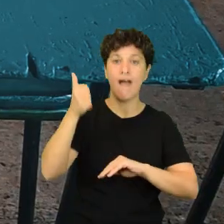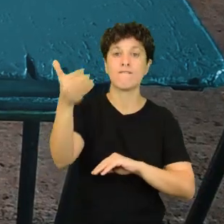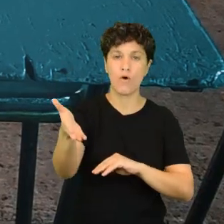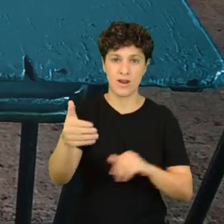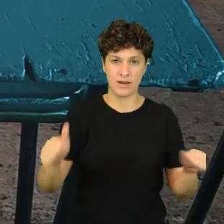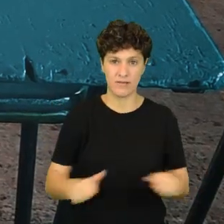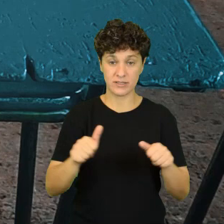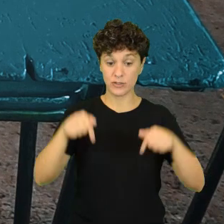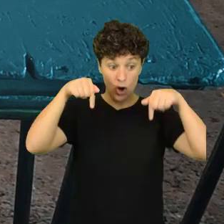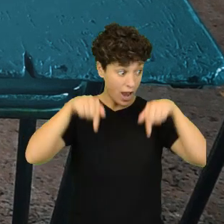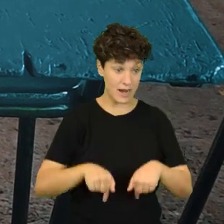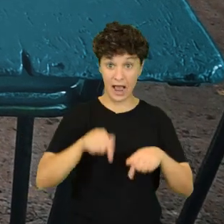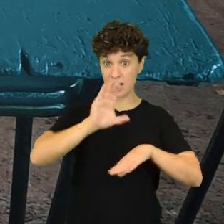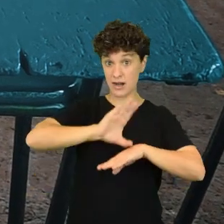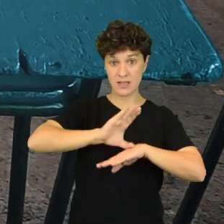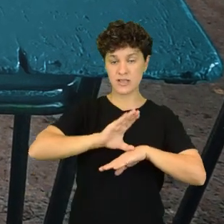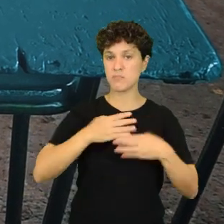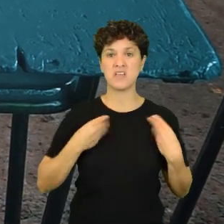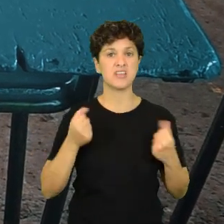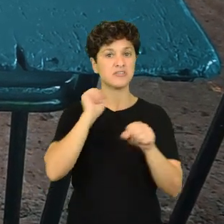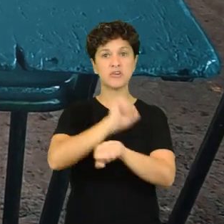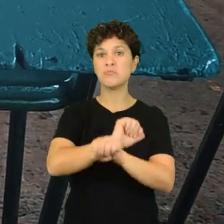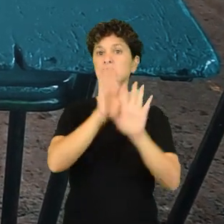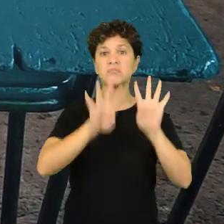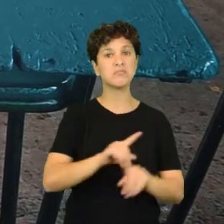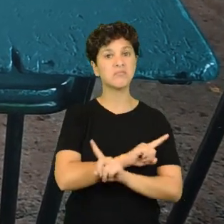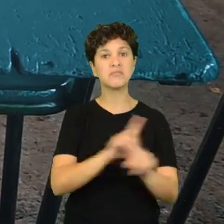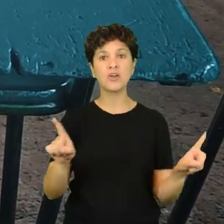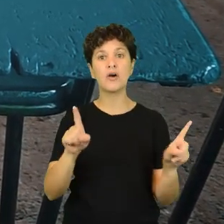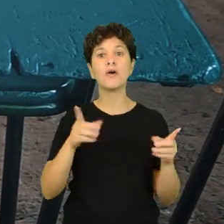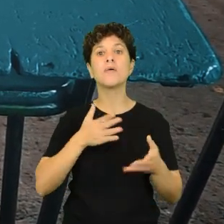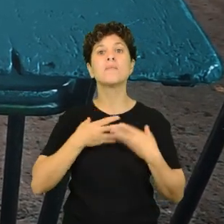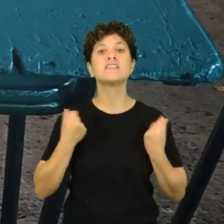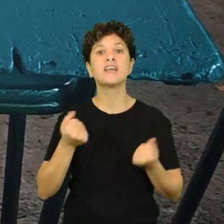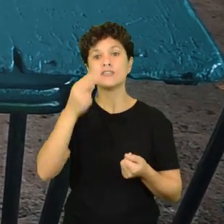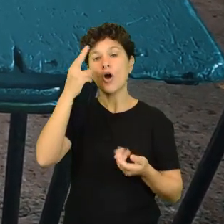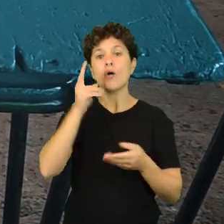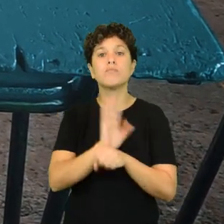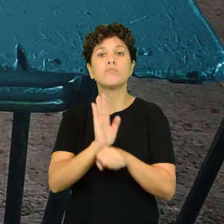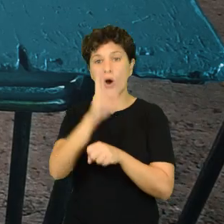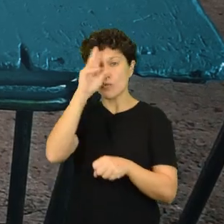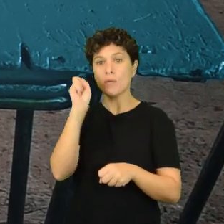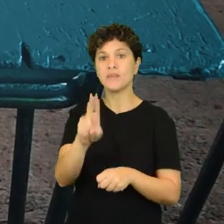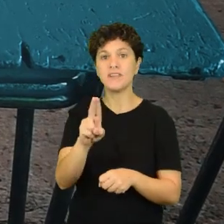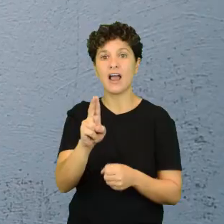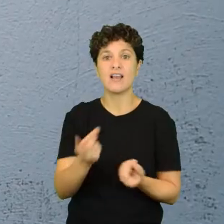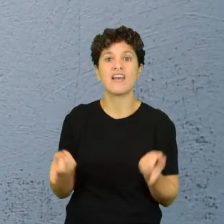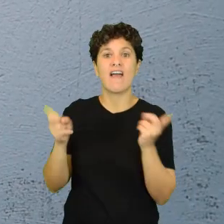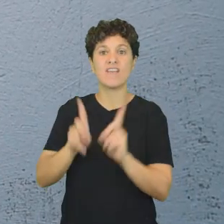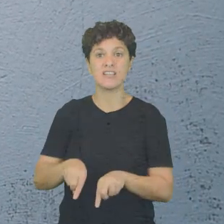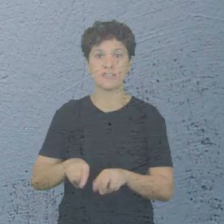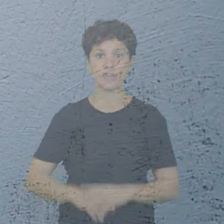Acá en sí yo no me siento presa, acá yo me siento internada, digamos, en rehabilitación.